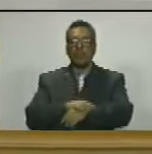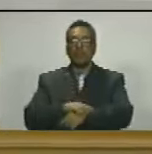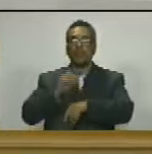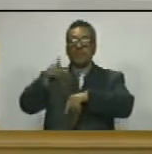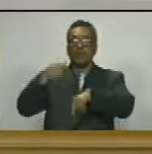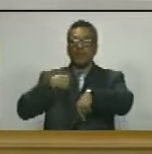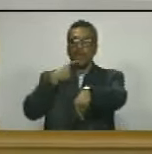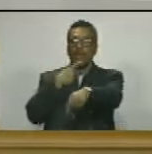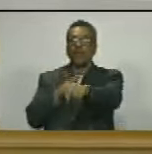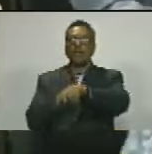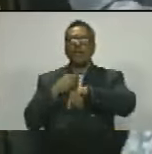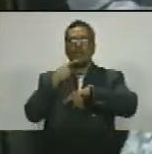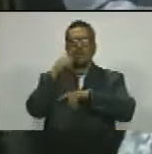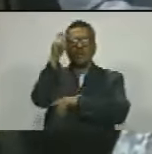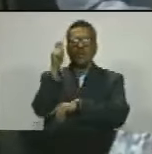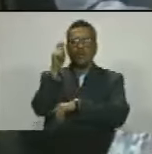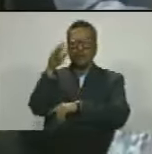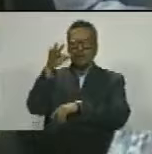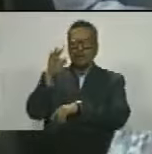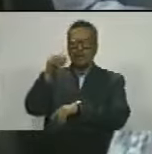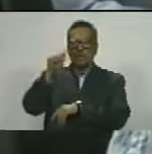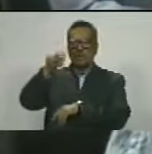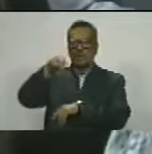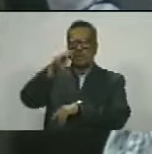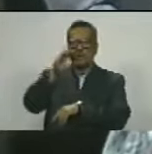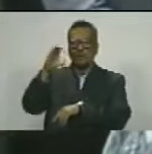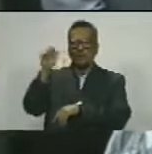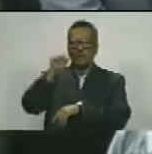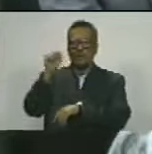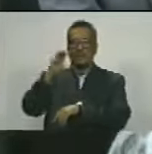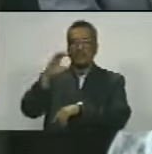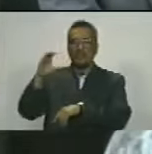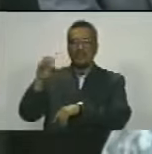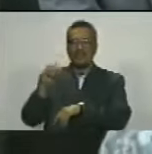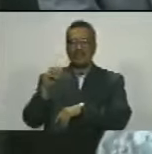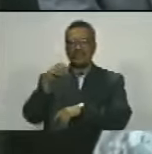pauta también dice que hay que informarle al diputado francisco ameliach que esté informado diputado